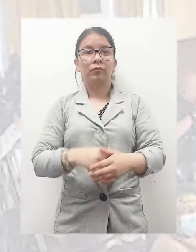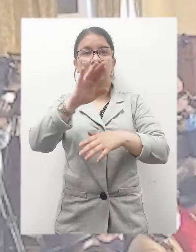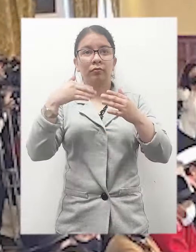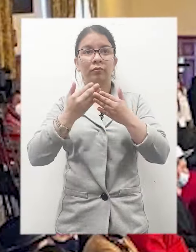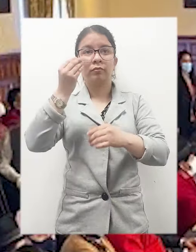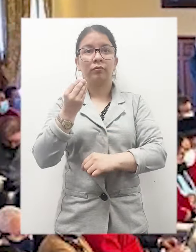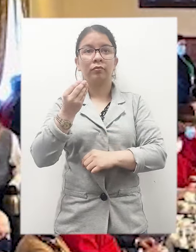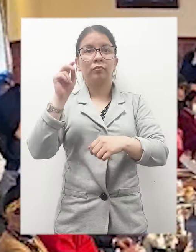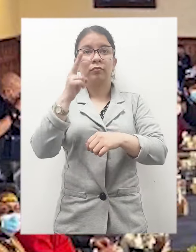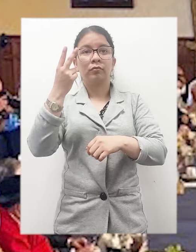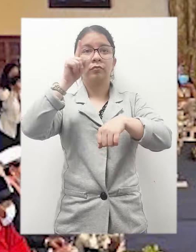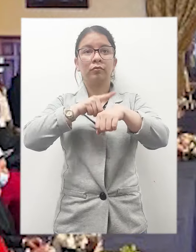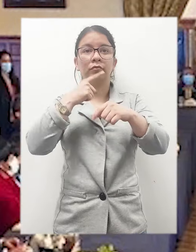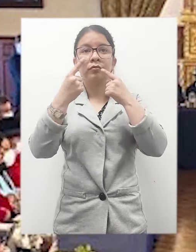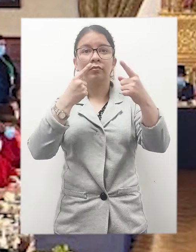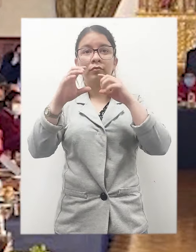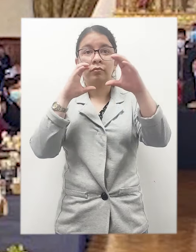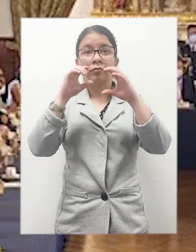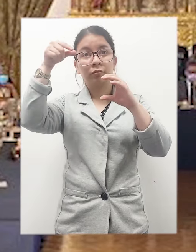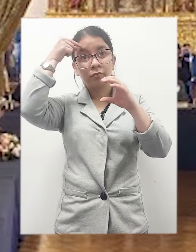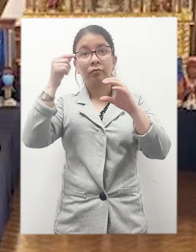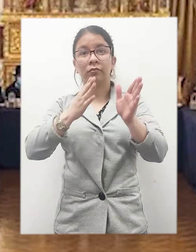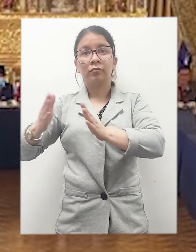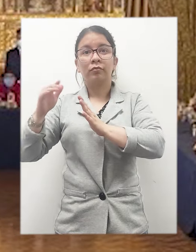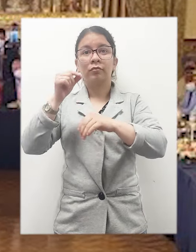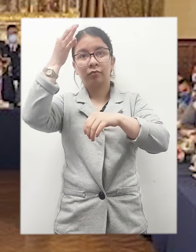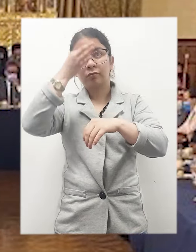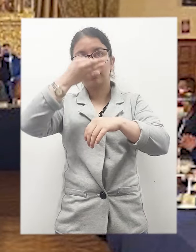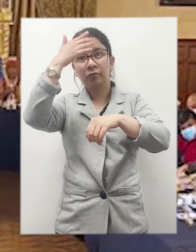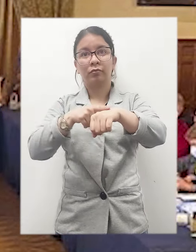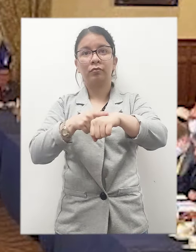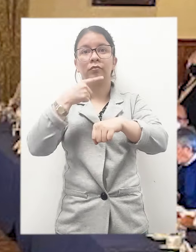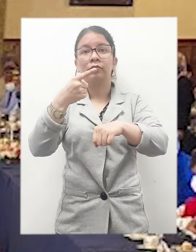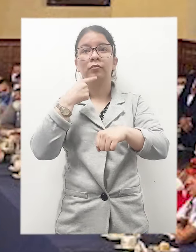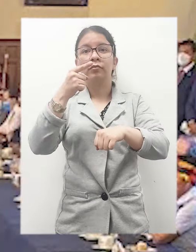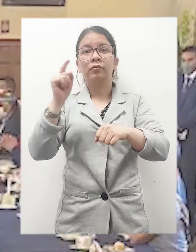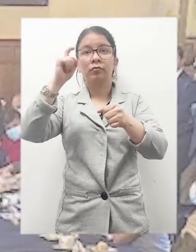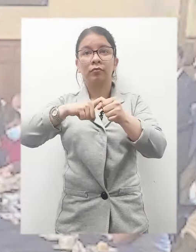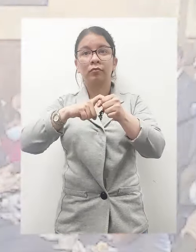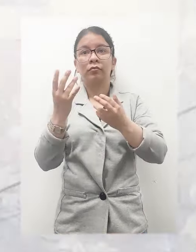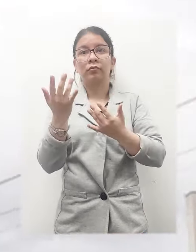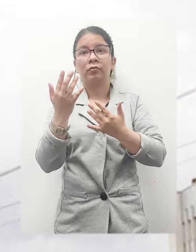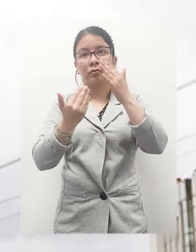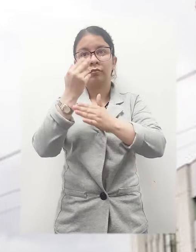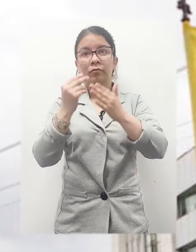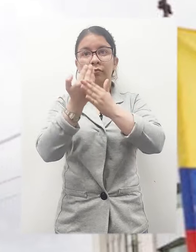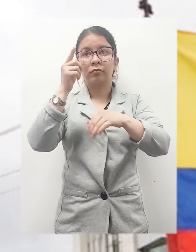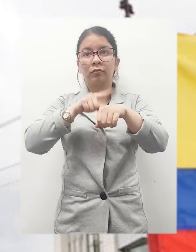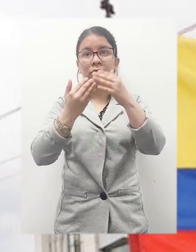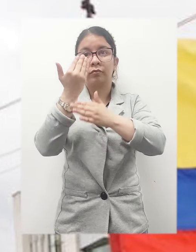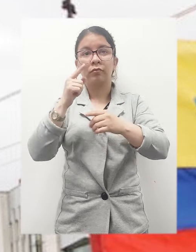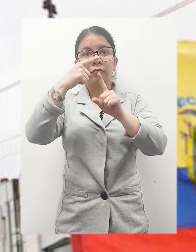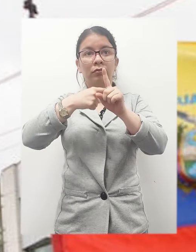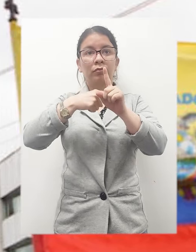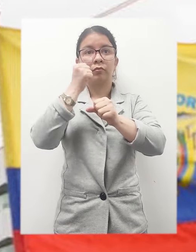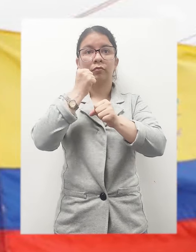La segunda fase de diálogos entre el gobierno y las organizaciones indígenas inició con la instalación de dos nuevas mesas de trabajo, en las